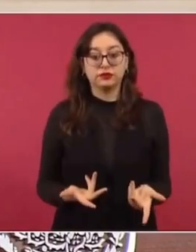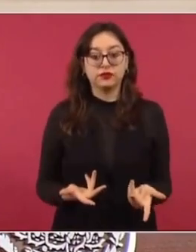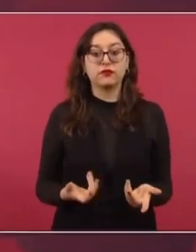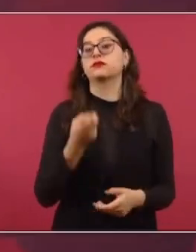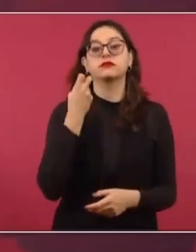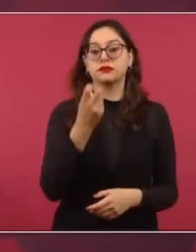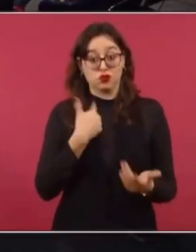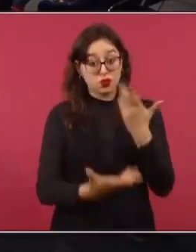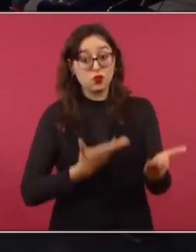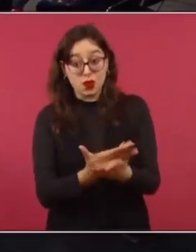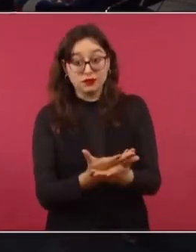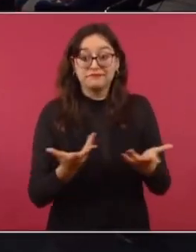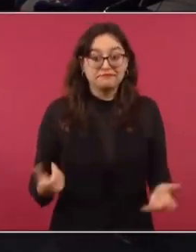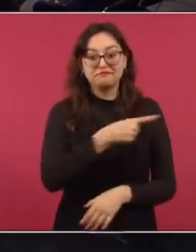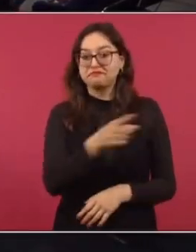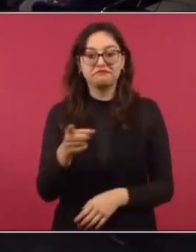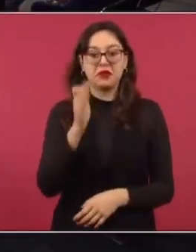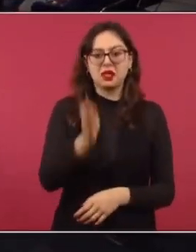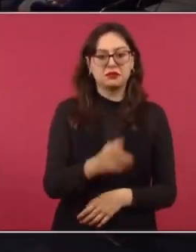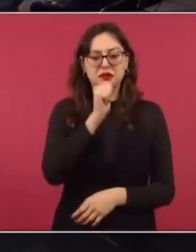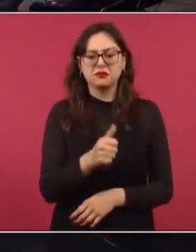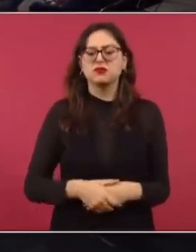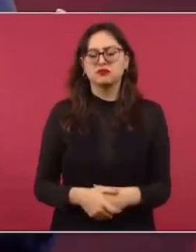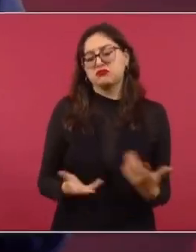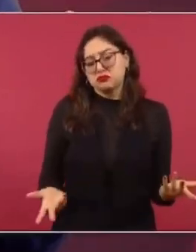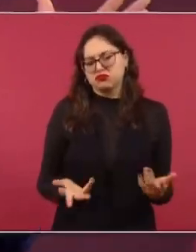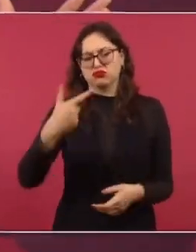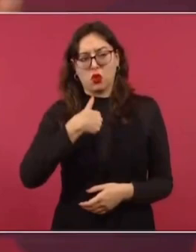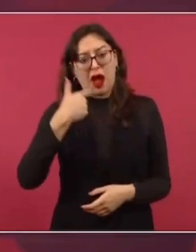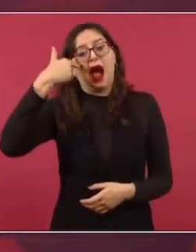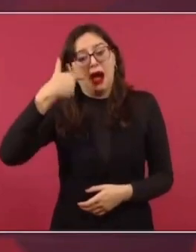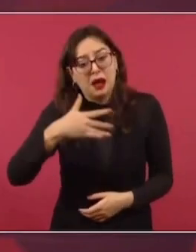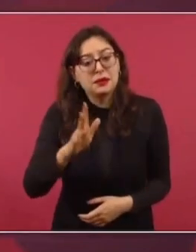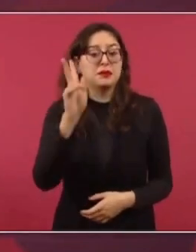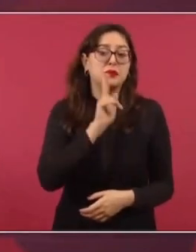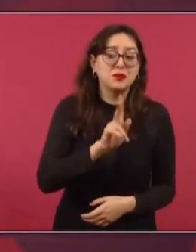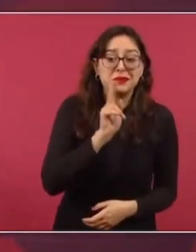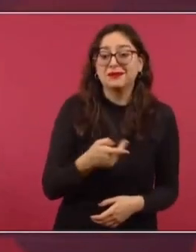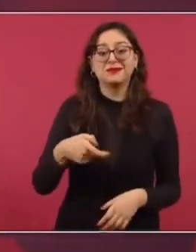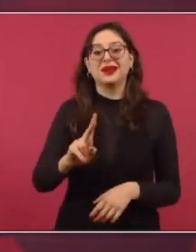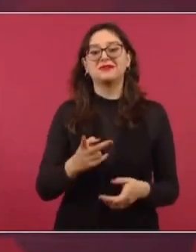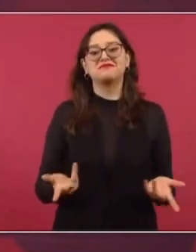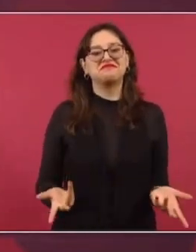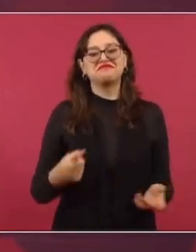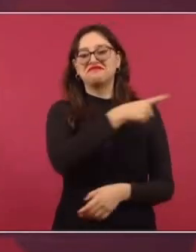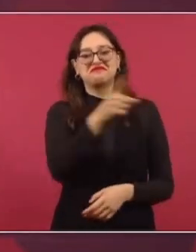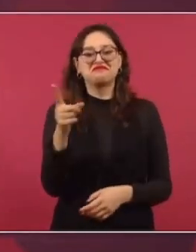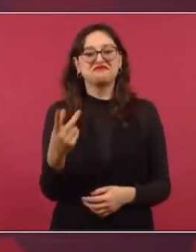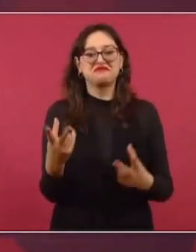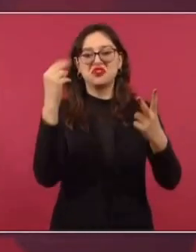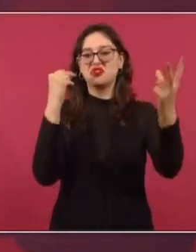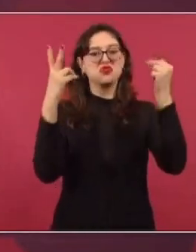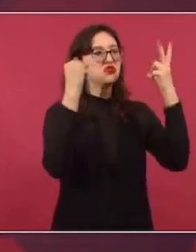les corresponde a los partidos. De todas maneras lo voy a ver, pero ya es un asunto, la verdad,